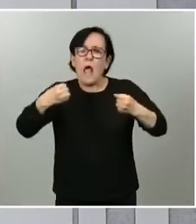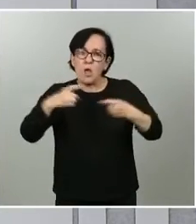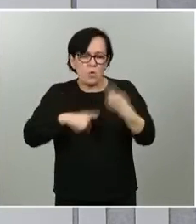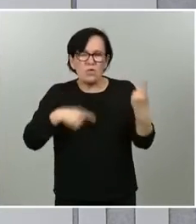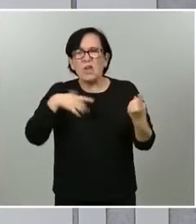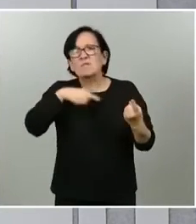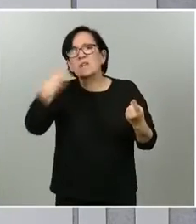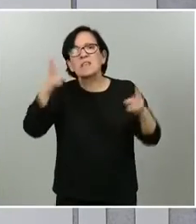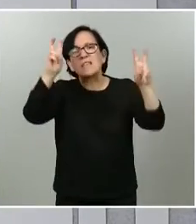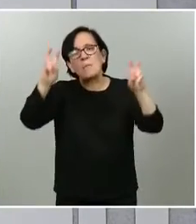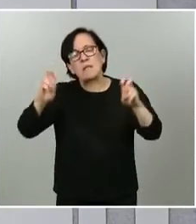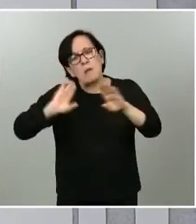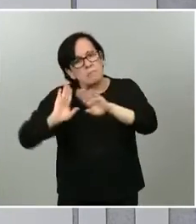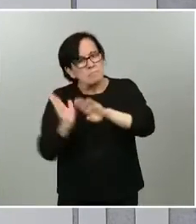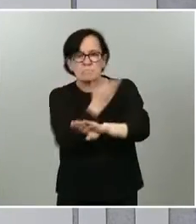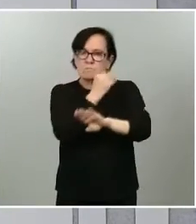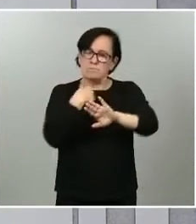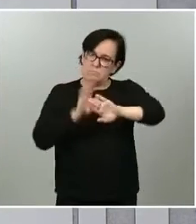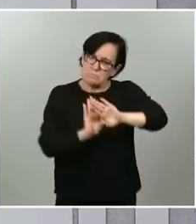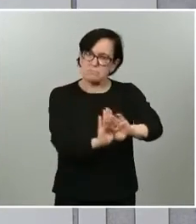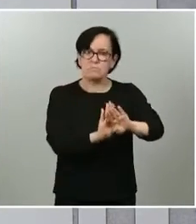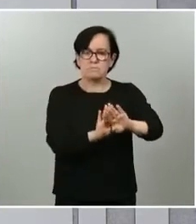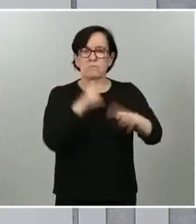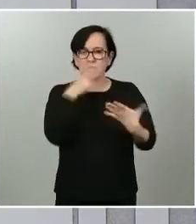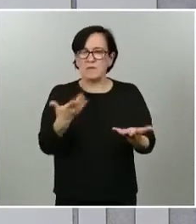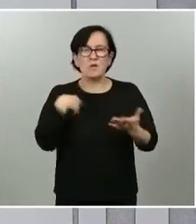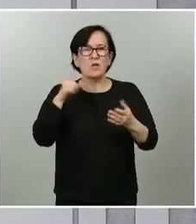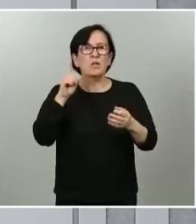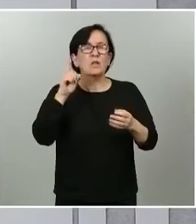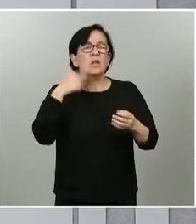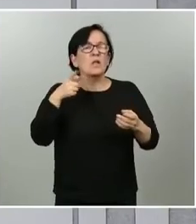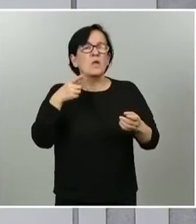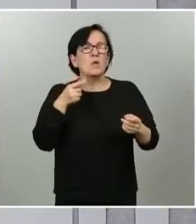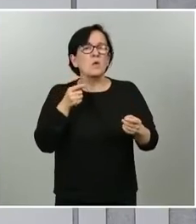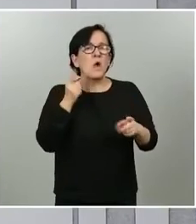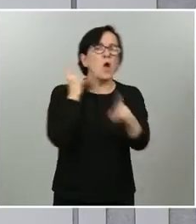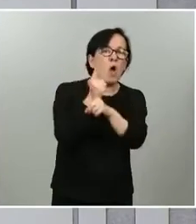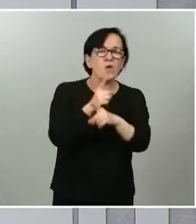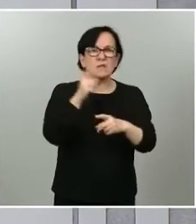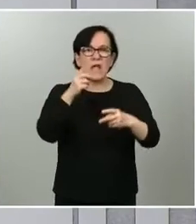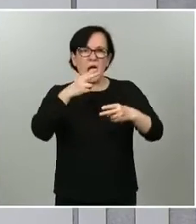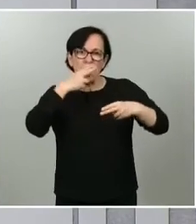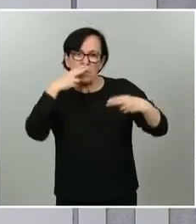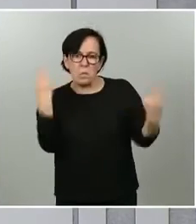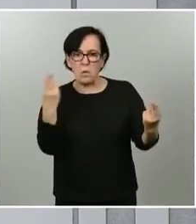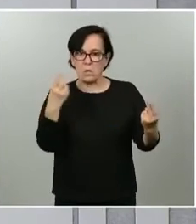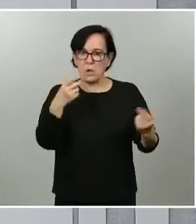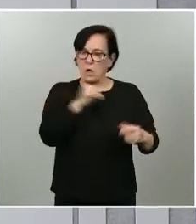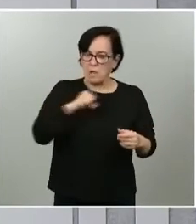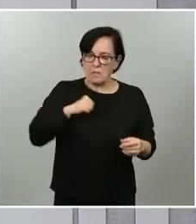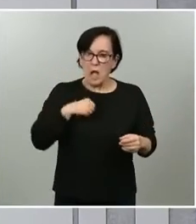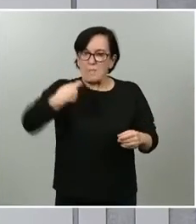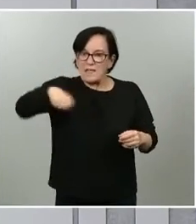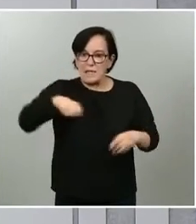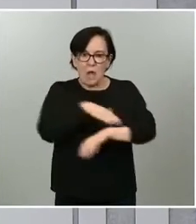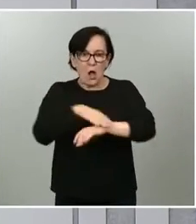cuestión e insisto que no habrán escuchado ustedes ningún reproche ni privado ni público del presidente del gobierno dirigido a ningún